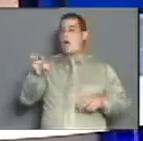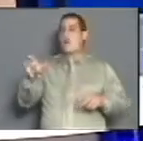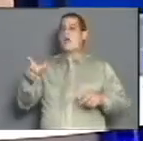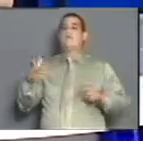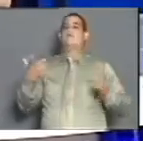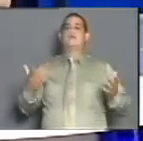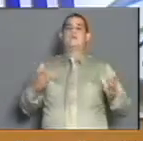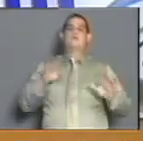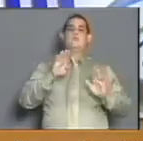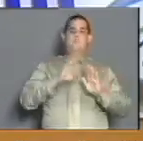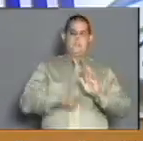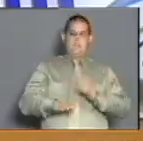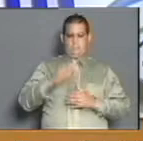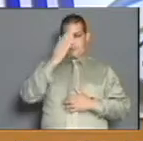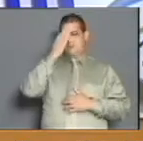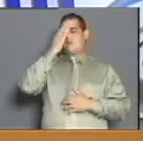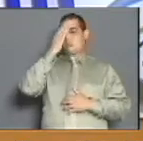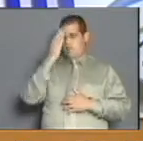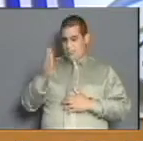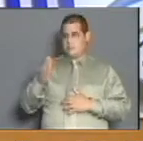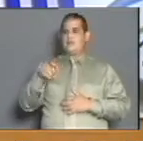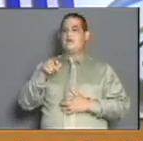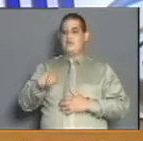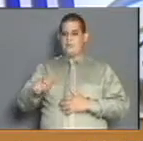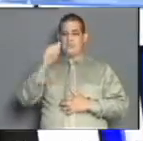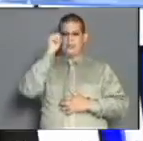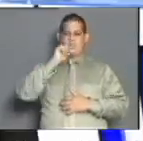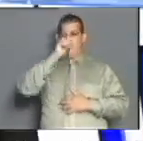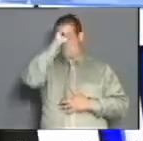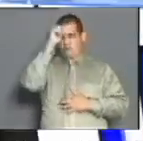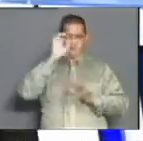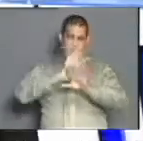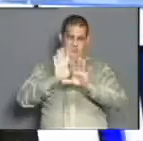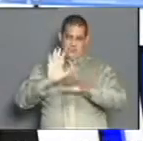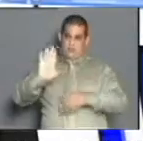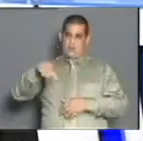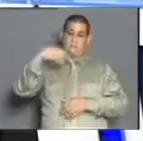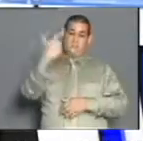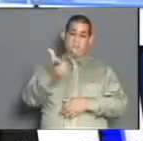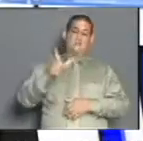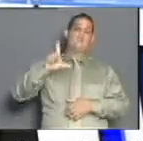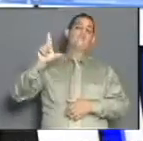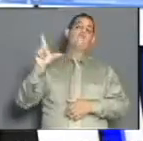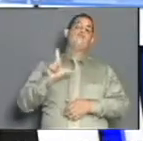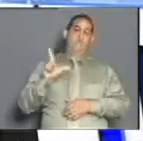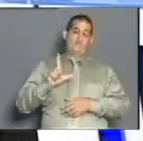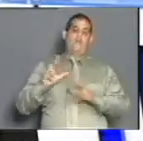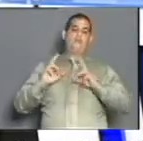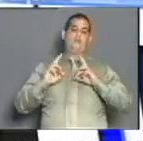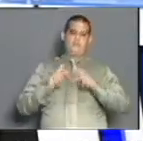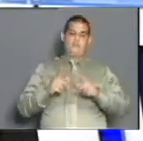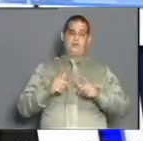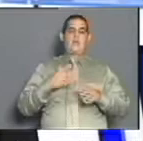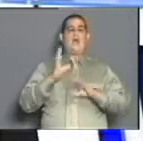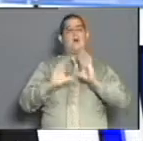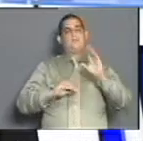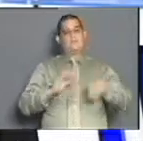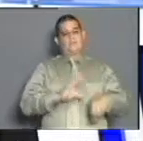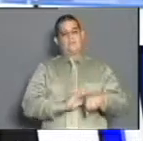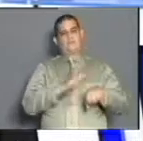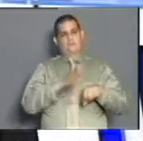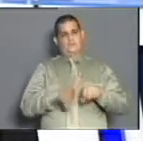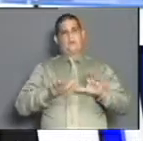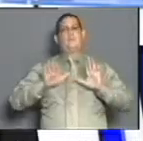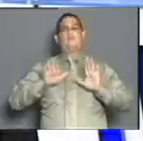adecuada. Gracias, doctora. Excelente fin de semana para usted. Nos encontraremos nuevamente aquí el lunes para seguir hablando del enfrentamiento a la COVID-19.